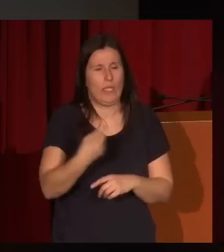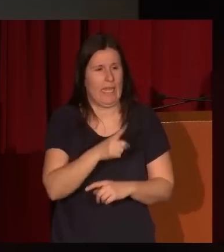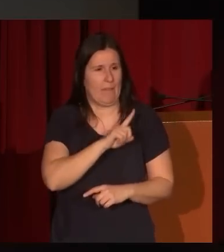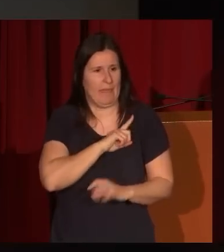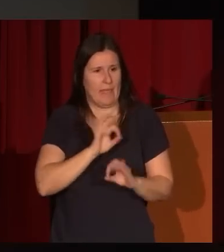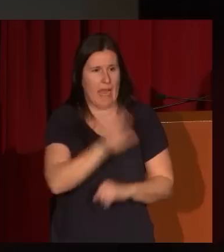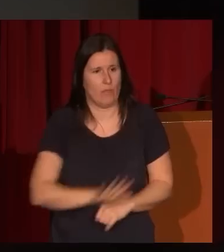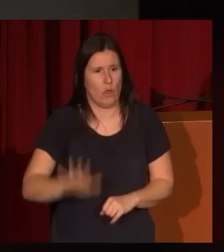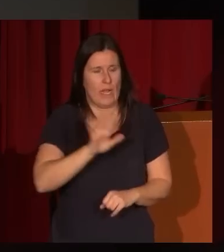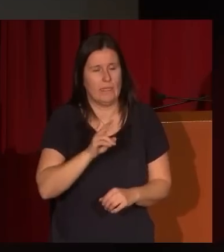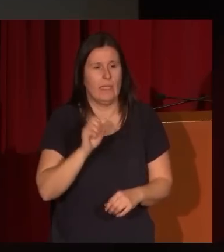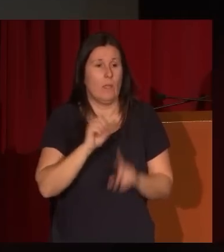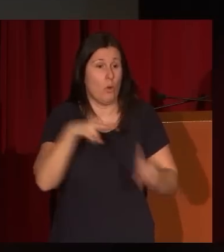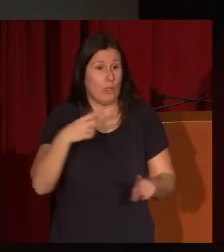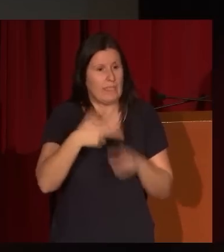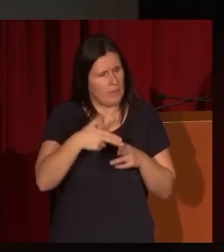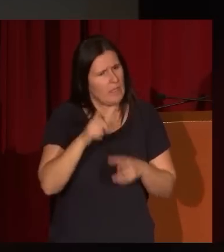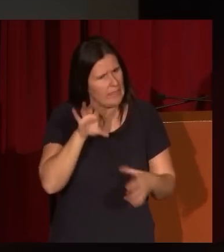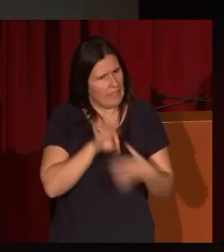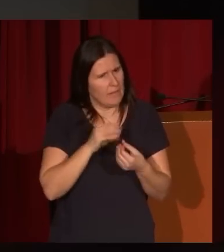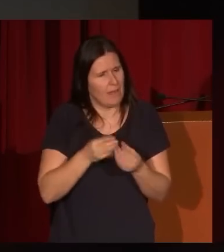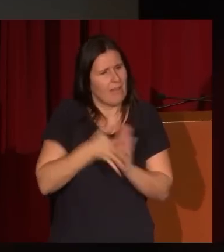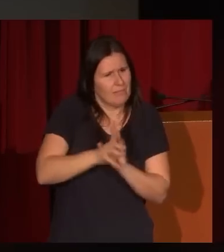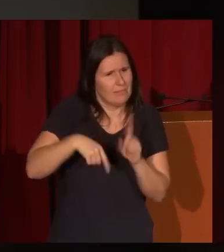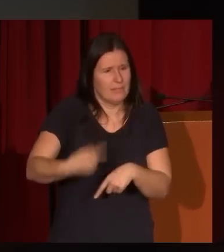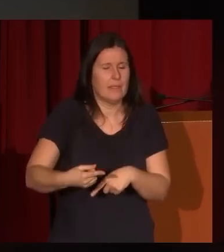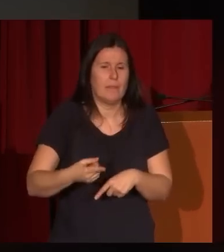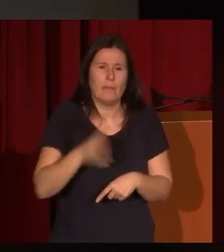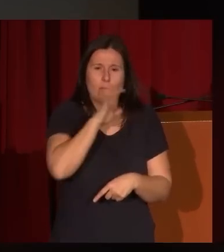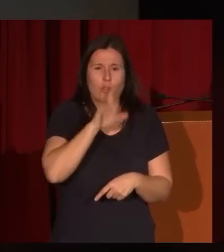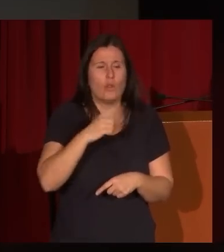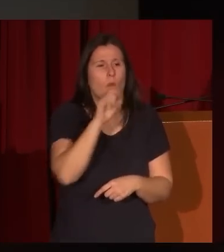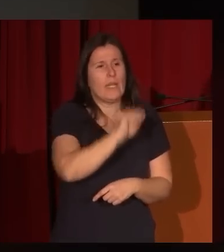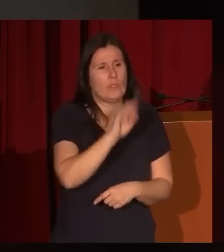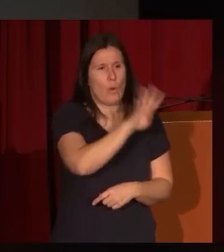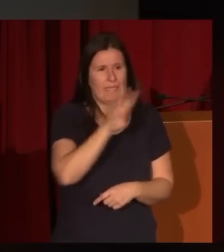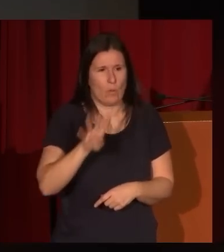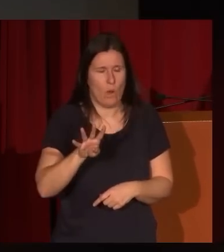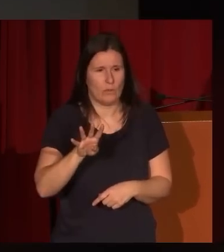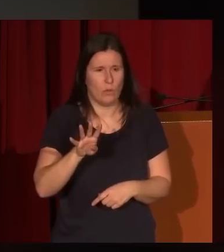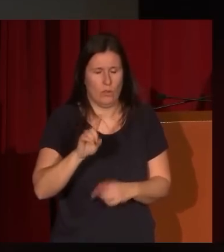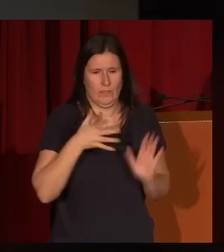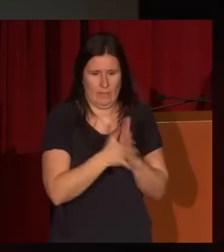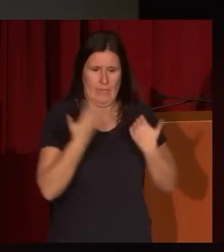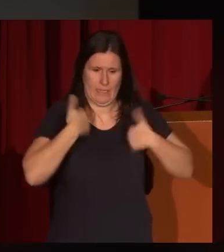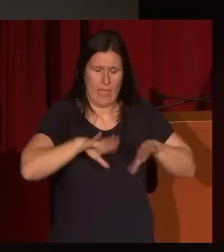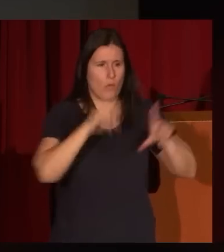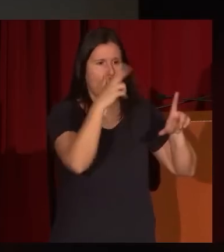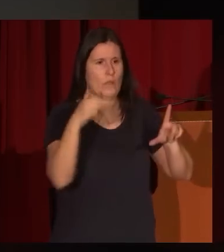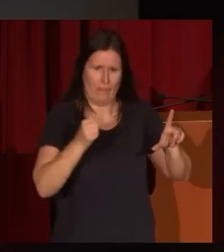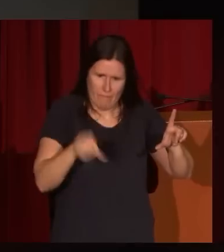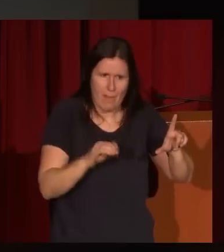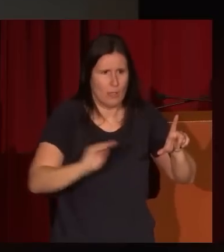es una cuestión que desde el punto de vista político tiene su significación, pero es curioso como en el año 44, es decir, ya con cuadros